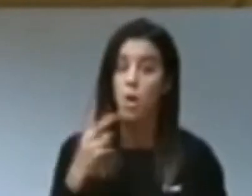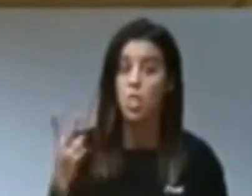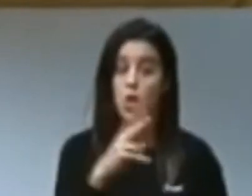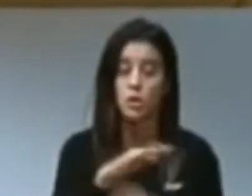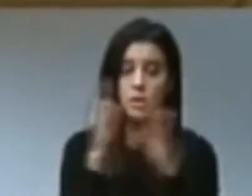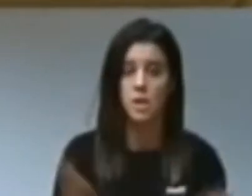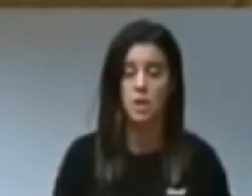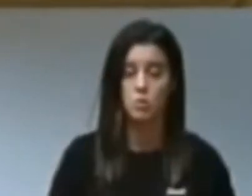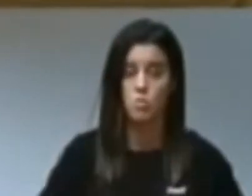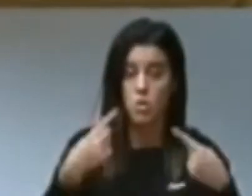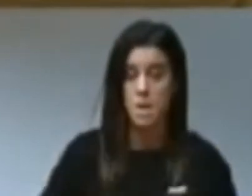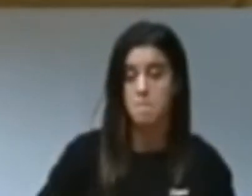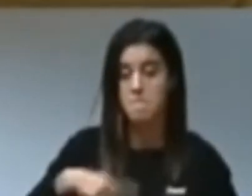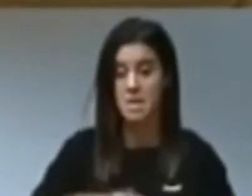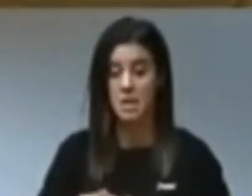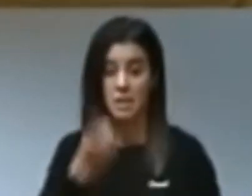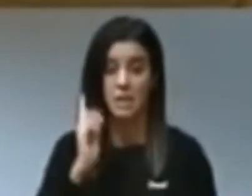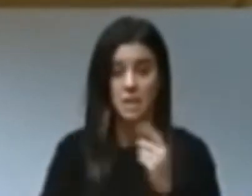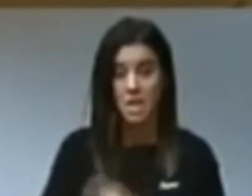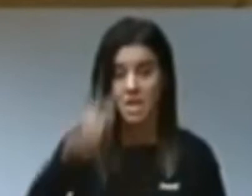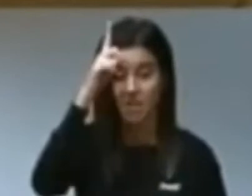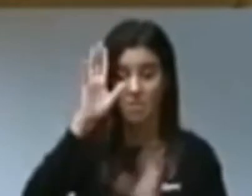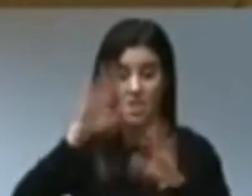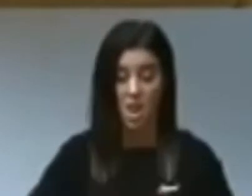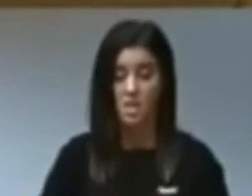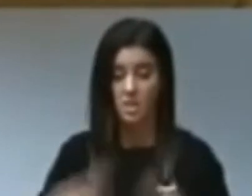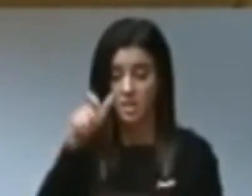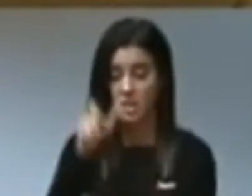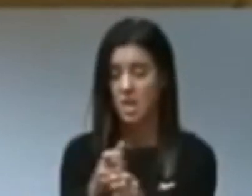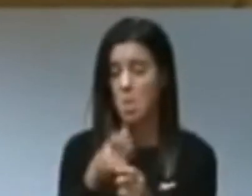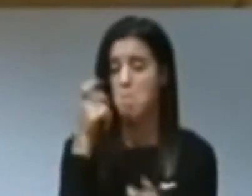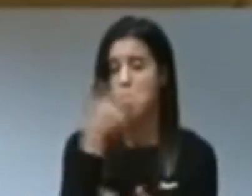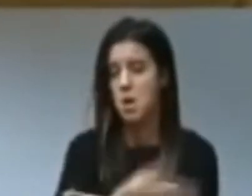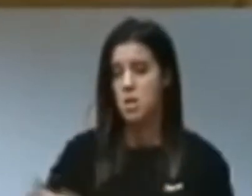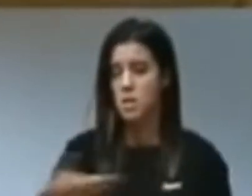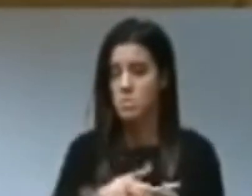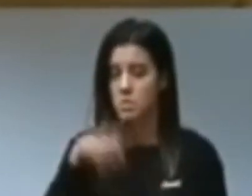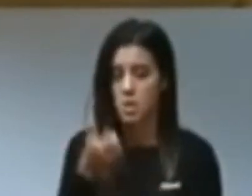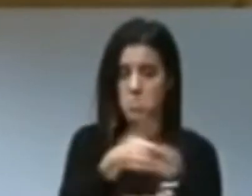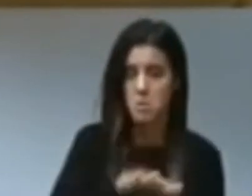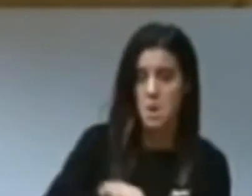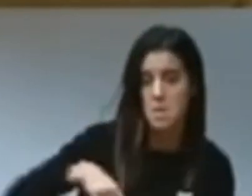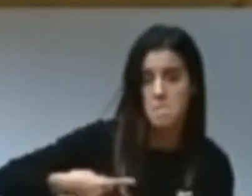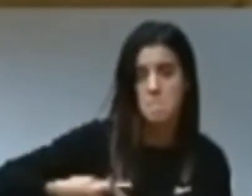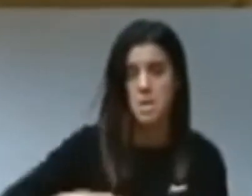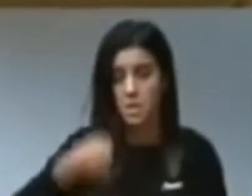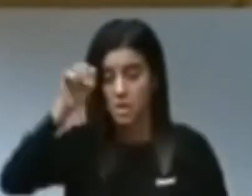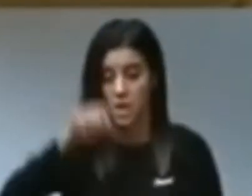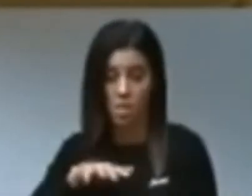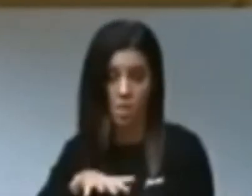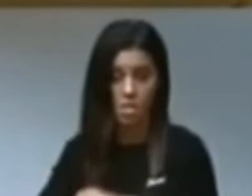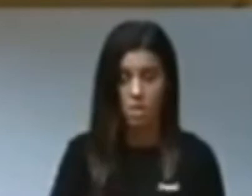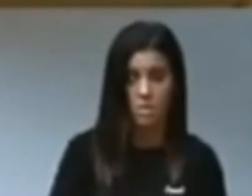sufrimientos producidos por dos guerras mundiales y la tiranía nazi que condujo al holocausto y a la expansión de los regímenes